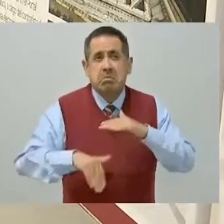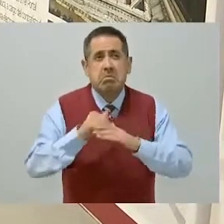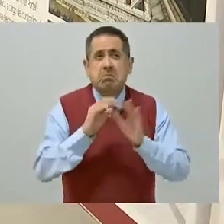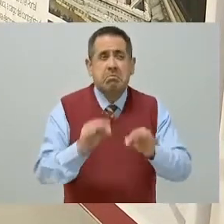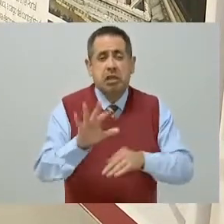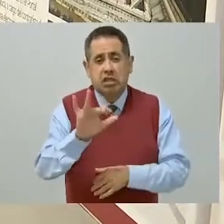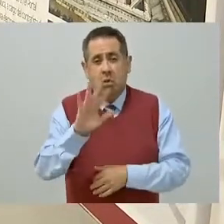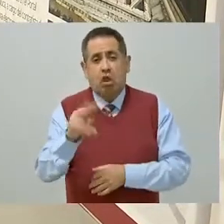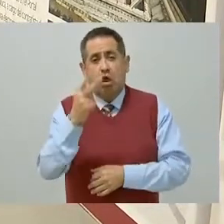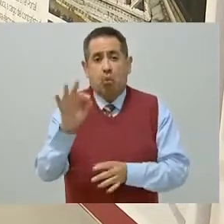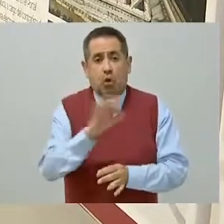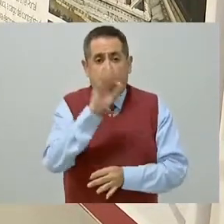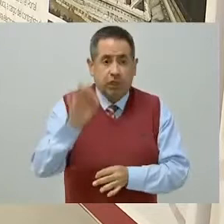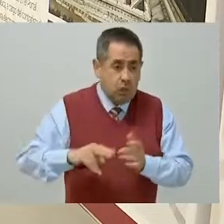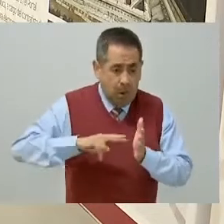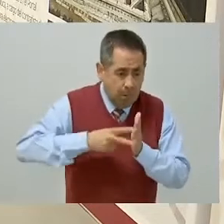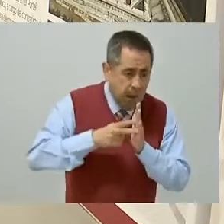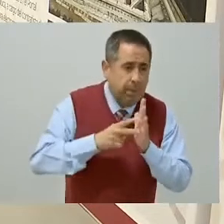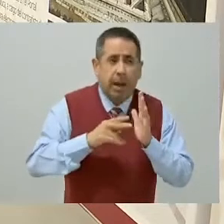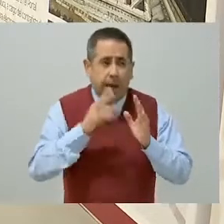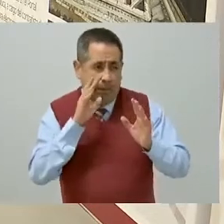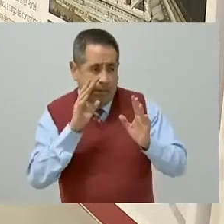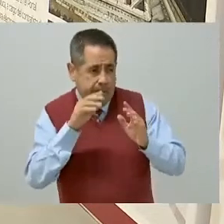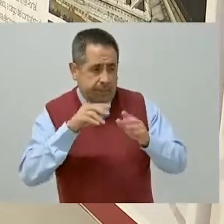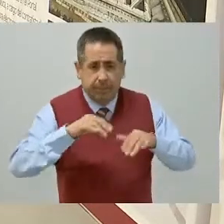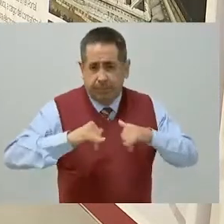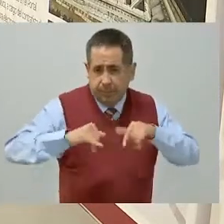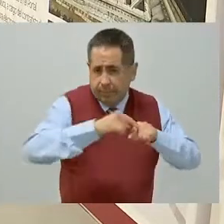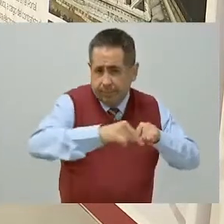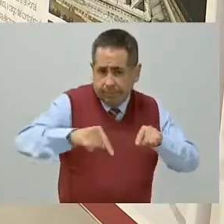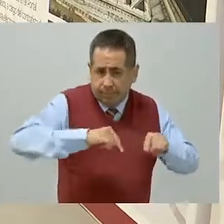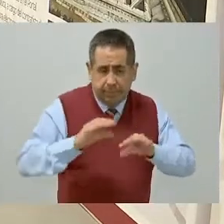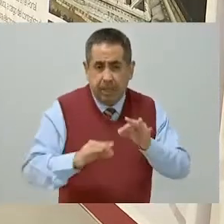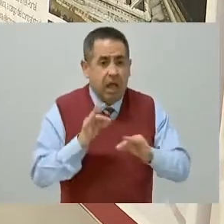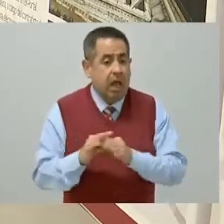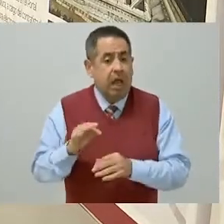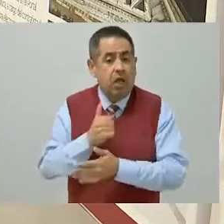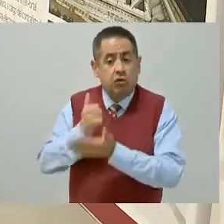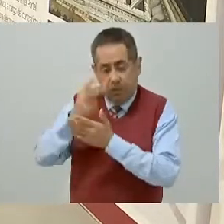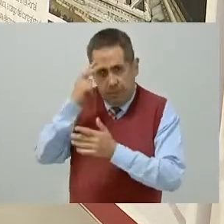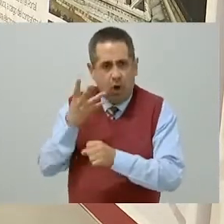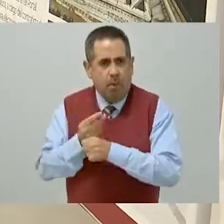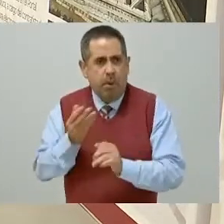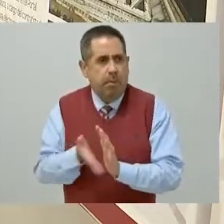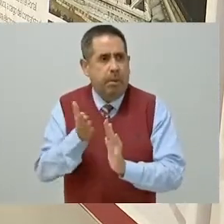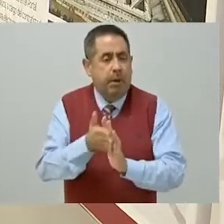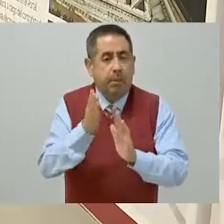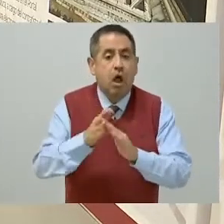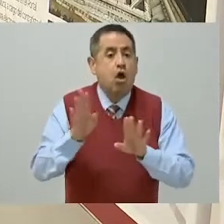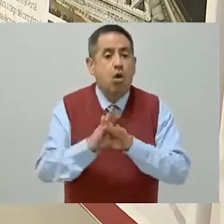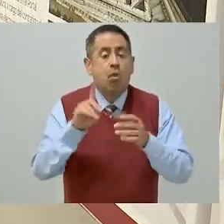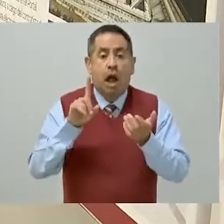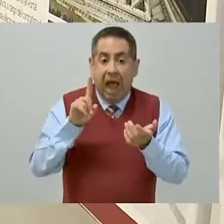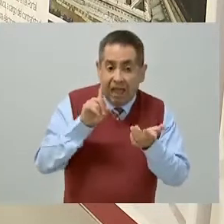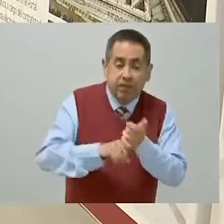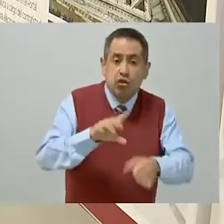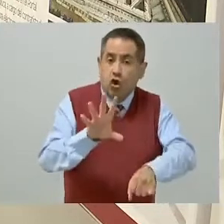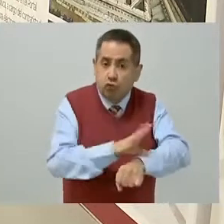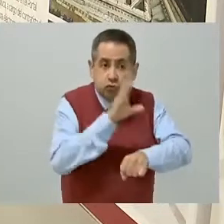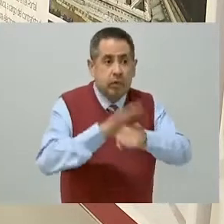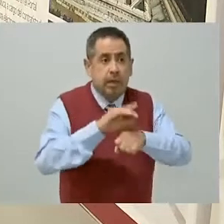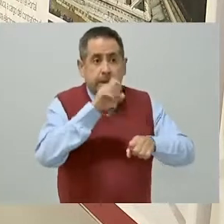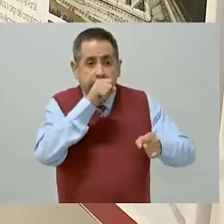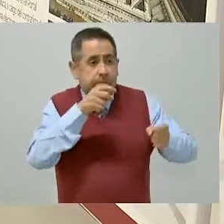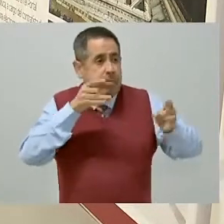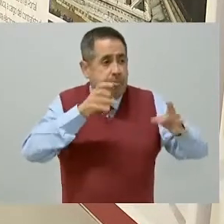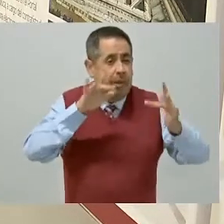52 por ciento. En este caso, la Ciudad de México hará únicamente obra civil, toda la parte electromecánica, señalización,